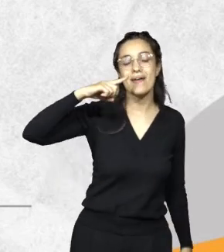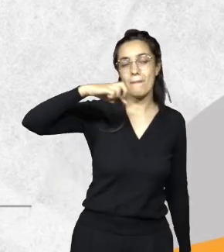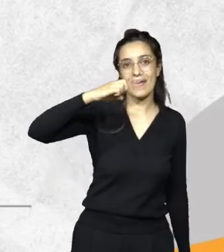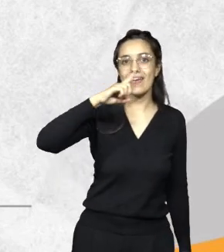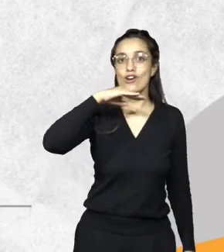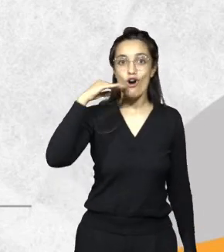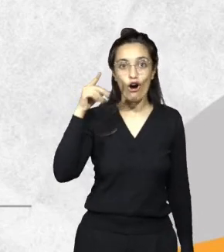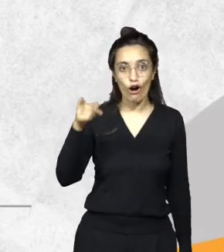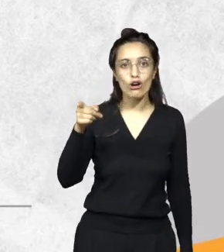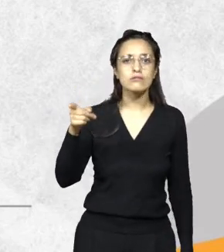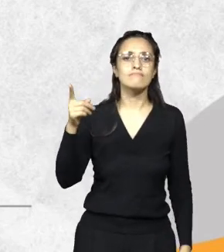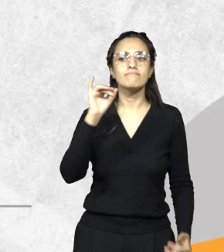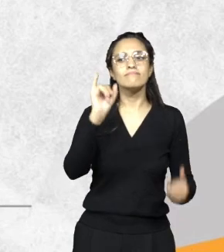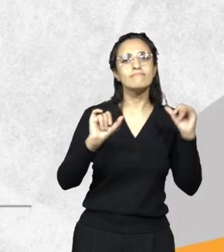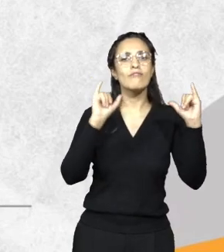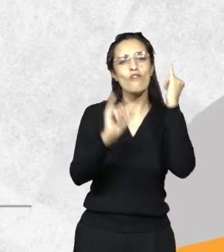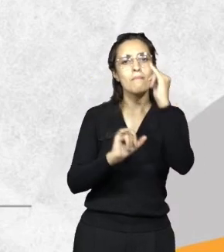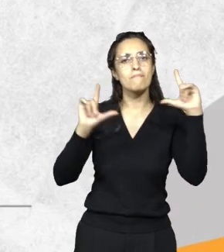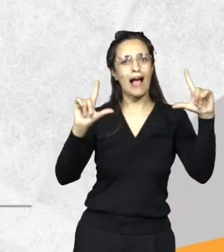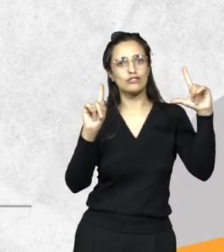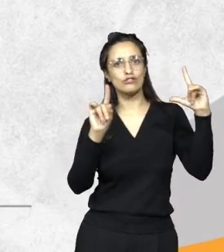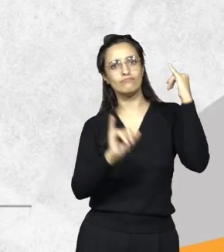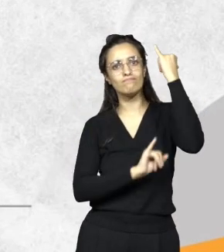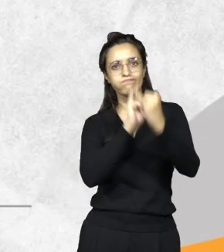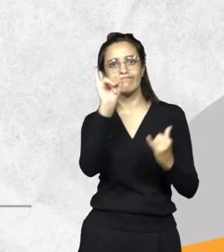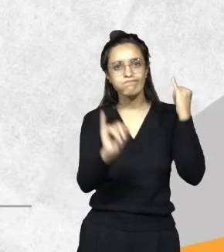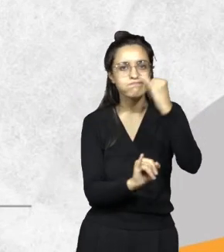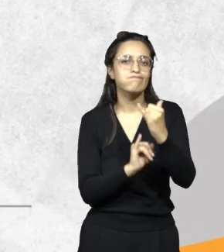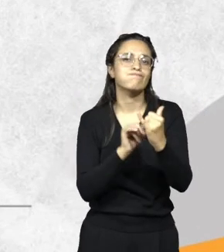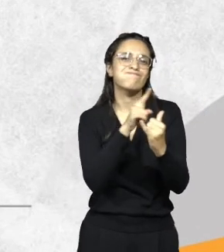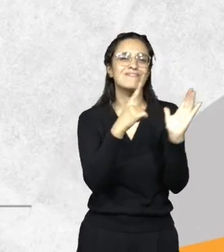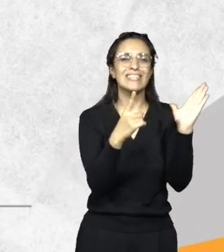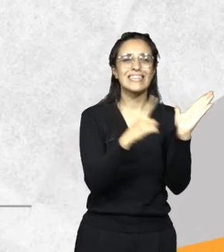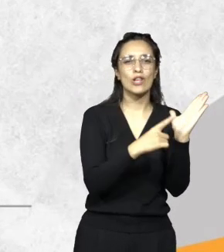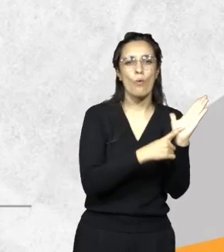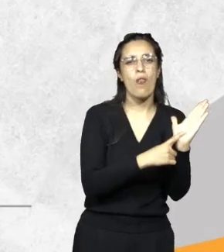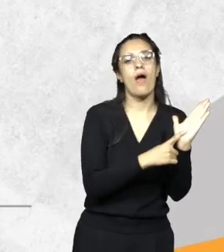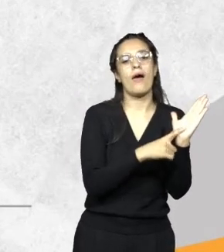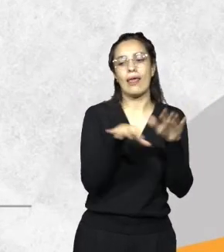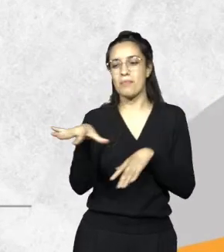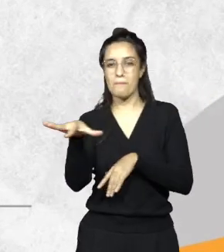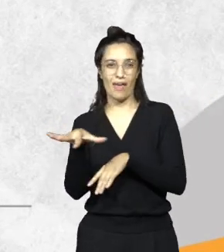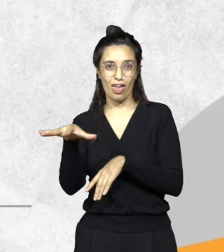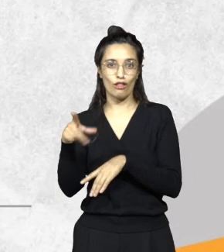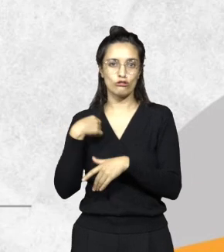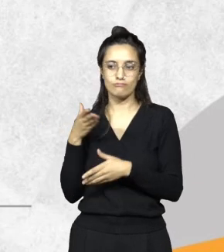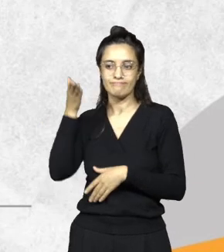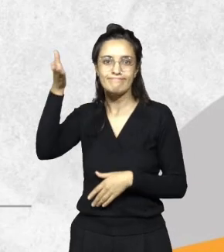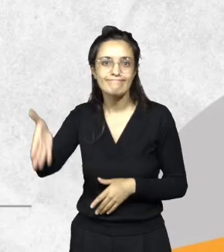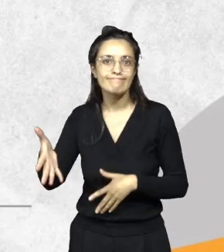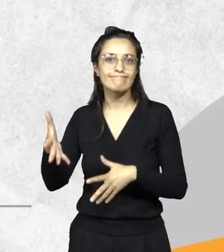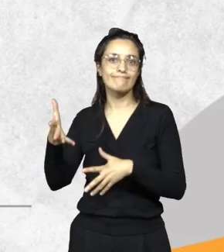las personas jurídicas o las sociedades, que son muchas veces titulares de los predios en los que intervenimos o hacemos allanamientos.